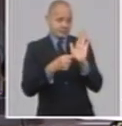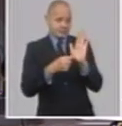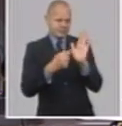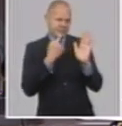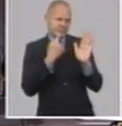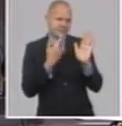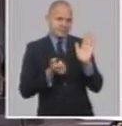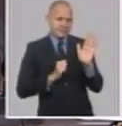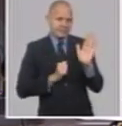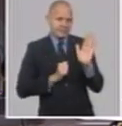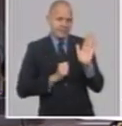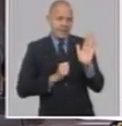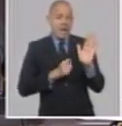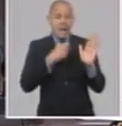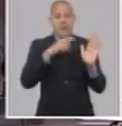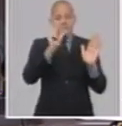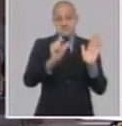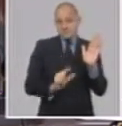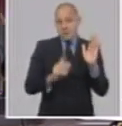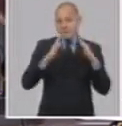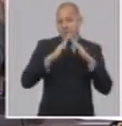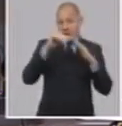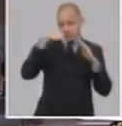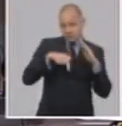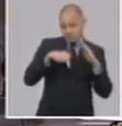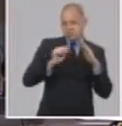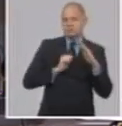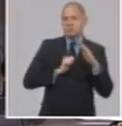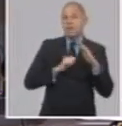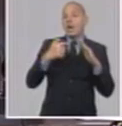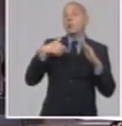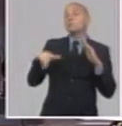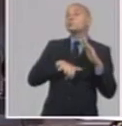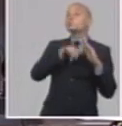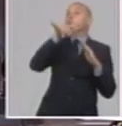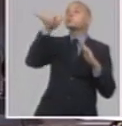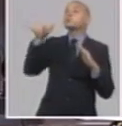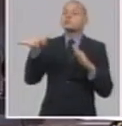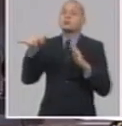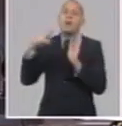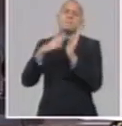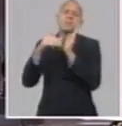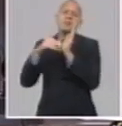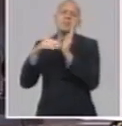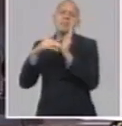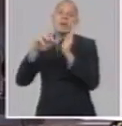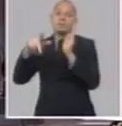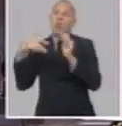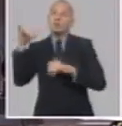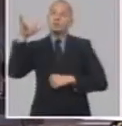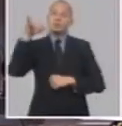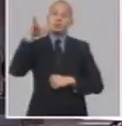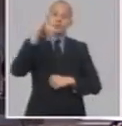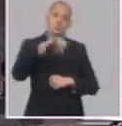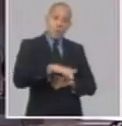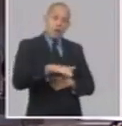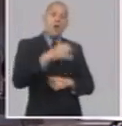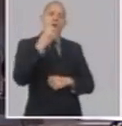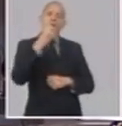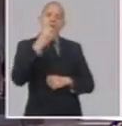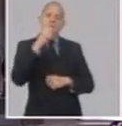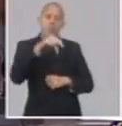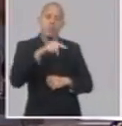residentes permanentes en el territorio nacional en su primera importación se modificaron los porcientos a pagar